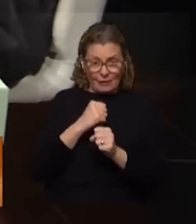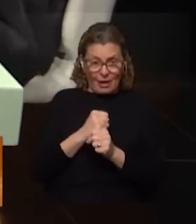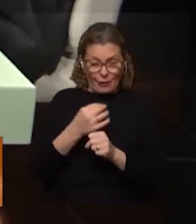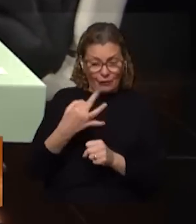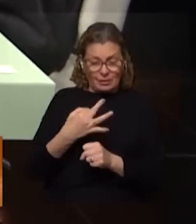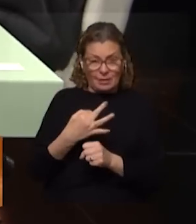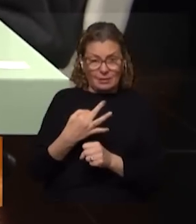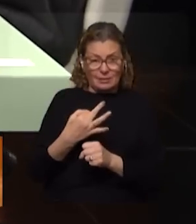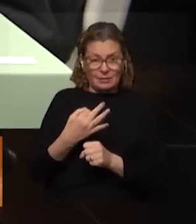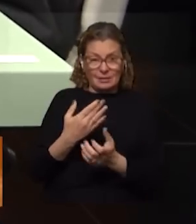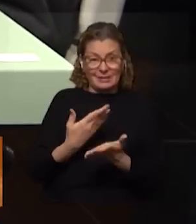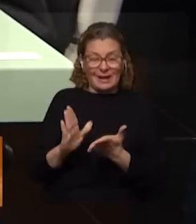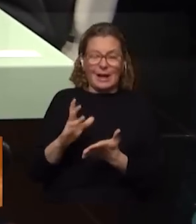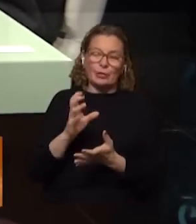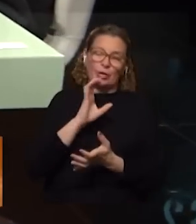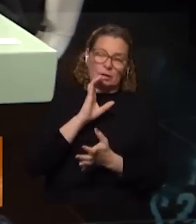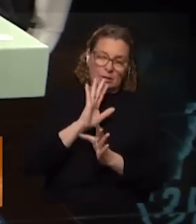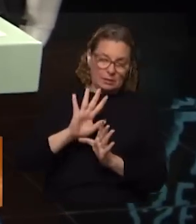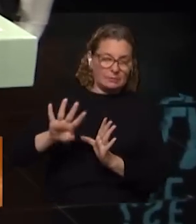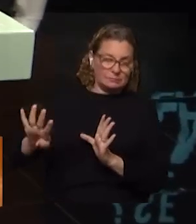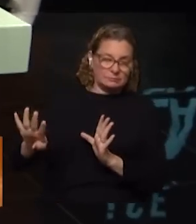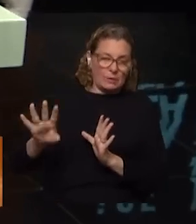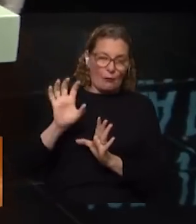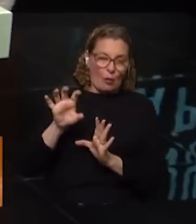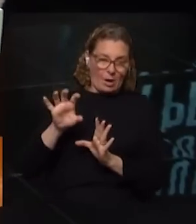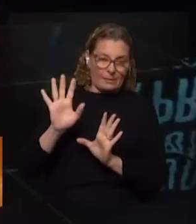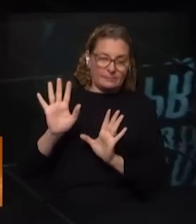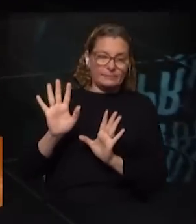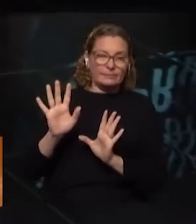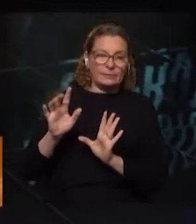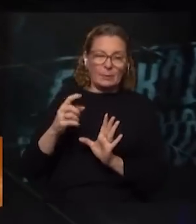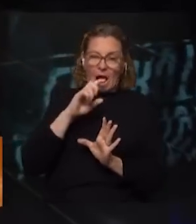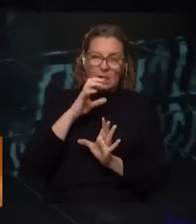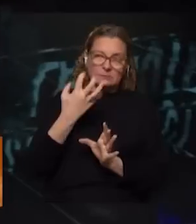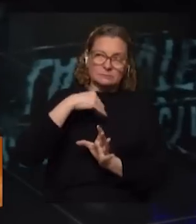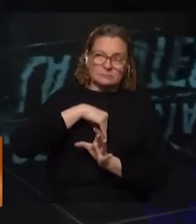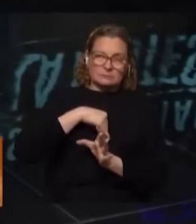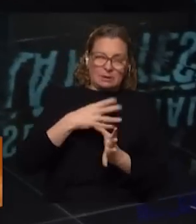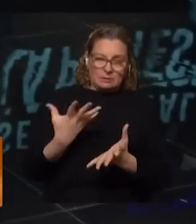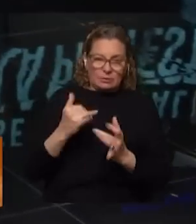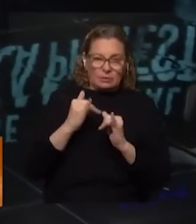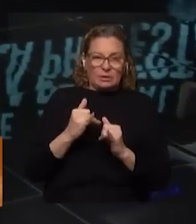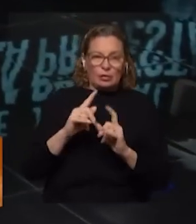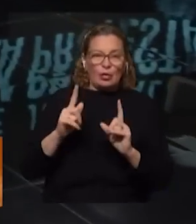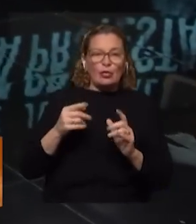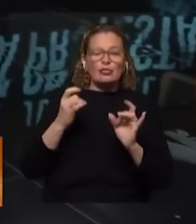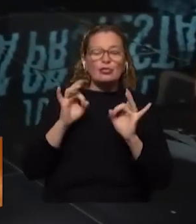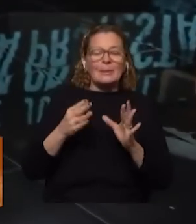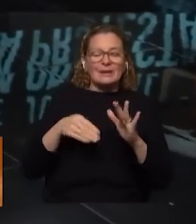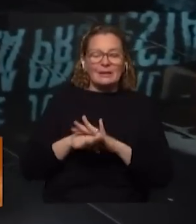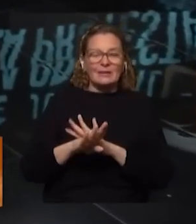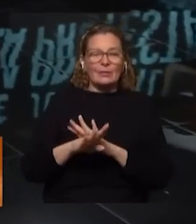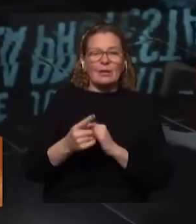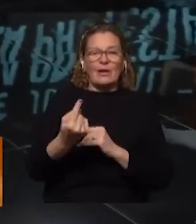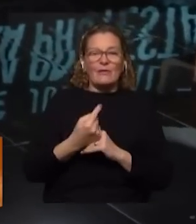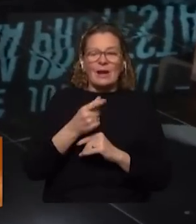Pero bueno, sacando la ironía, por supuesto que genera indignación, no solo no ser recibidos, que aparezca